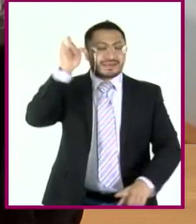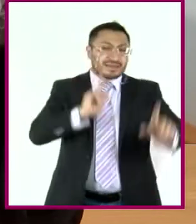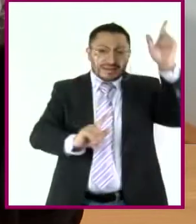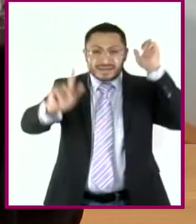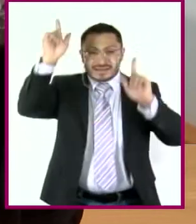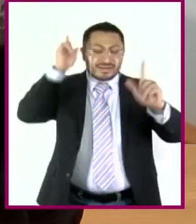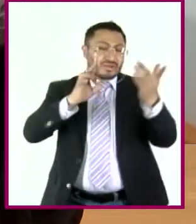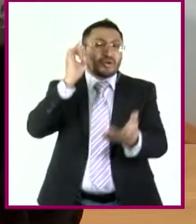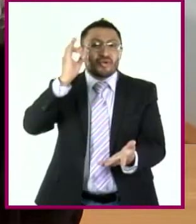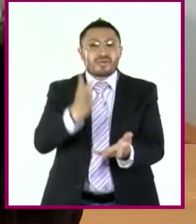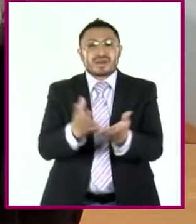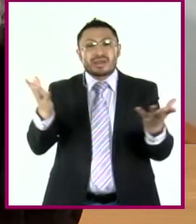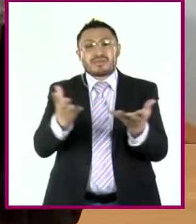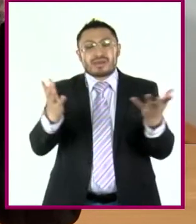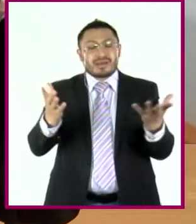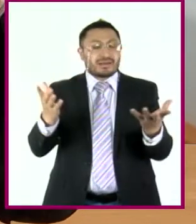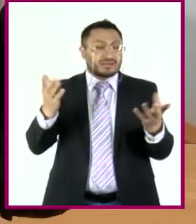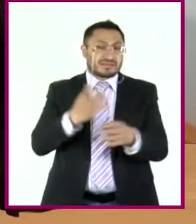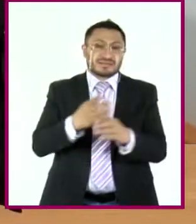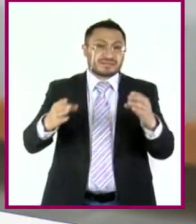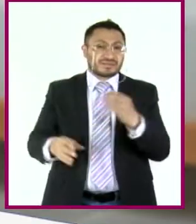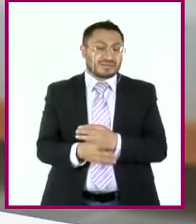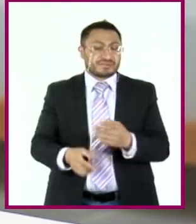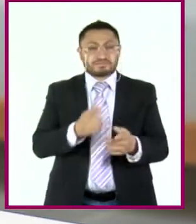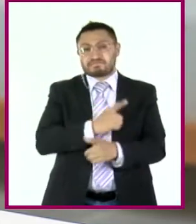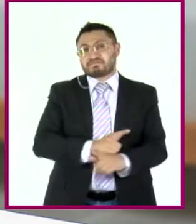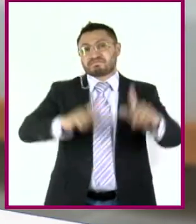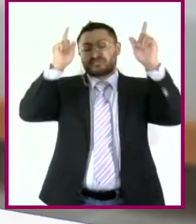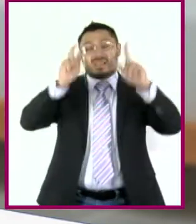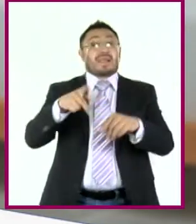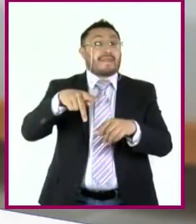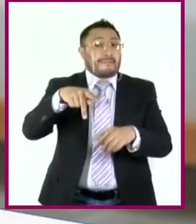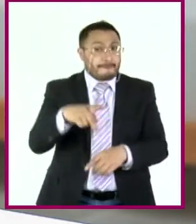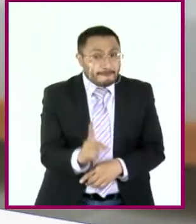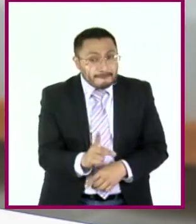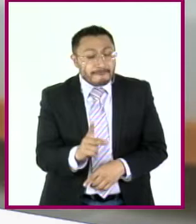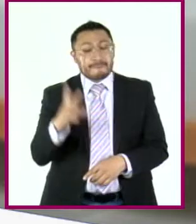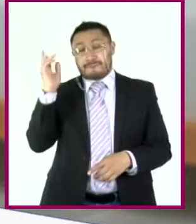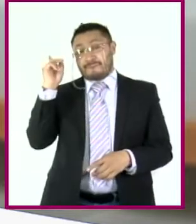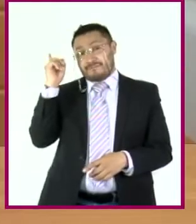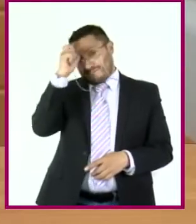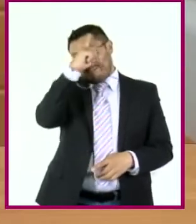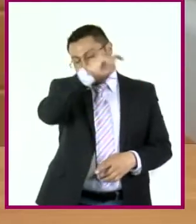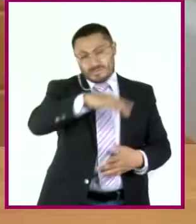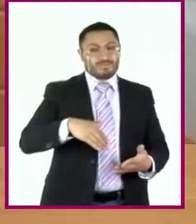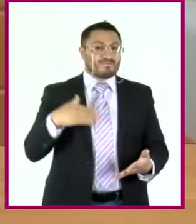nos gusta, ¿verdad? Pero también está difícil limitarse uno mismo, ¿no?